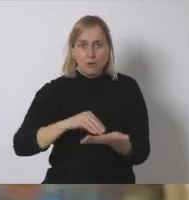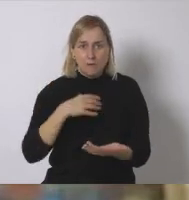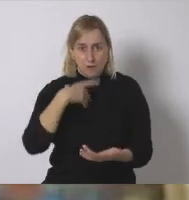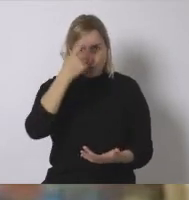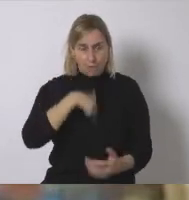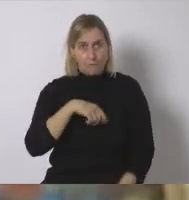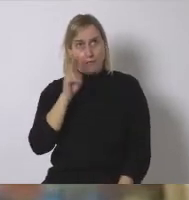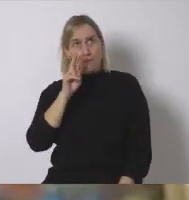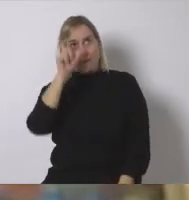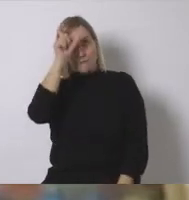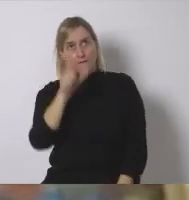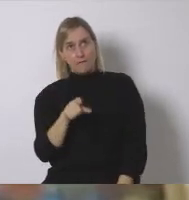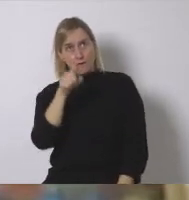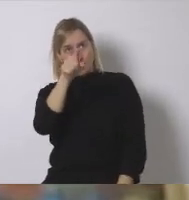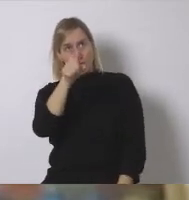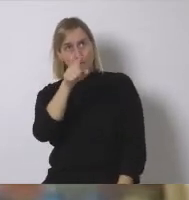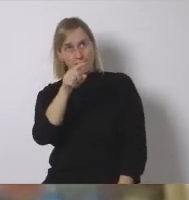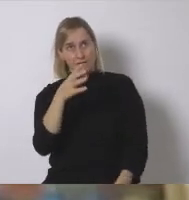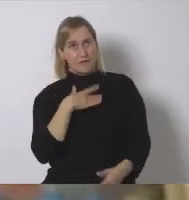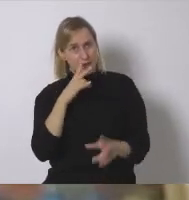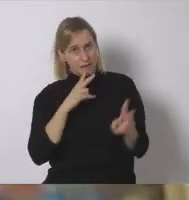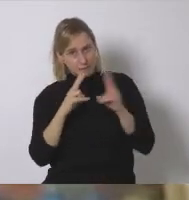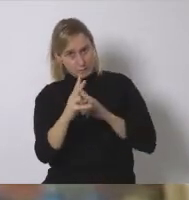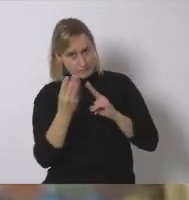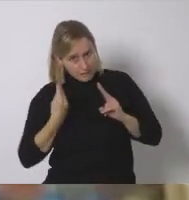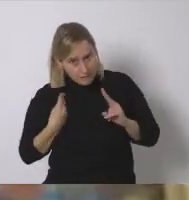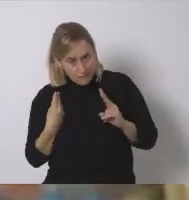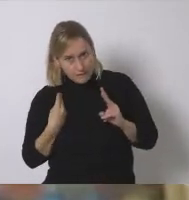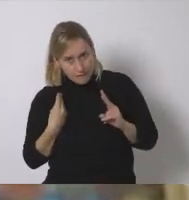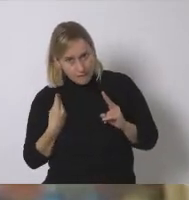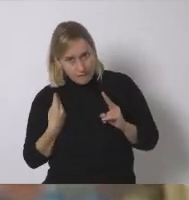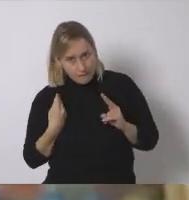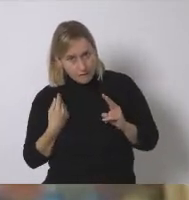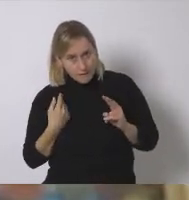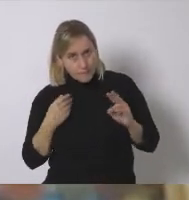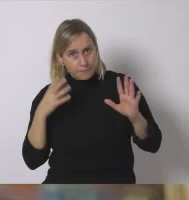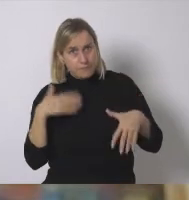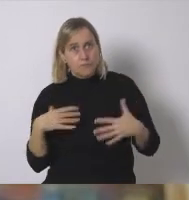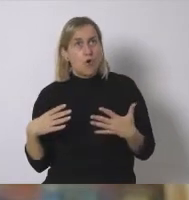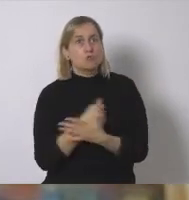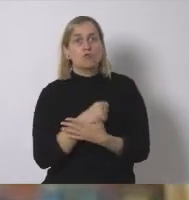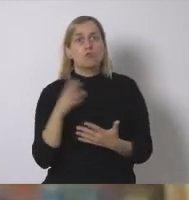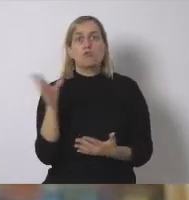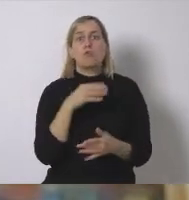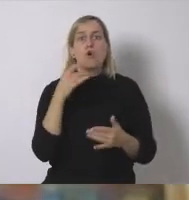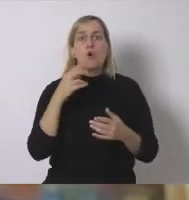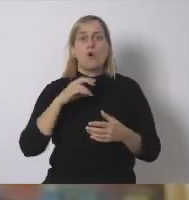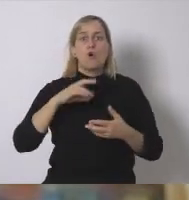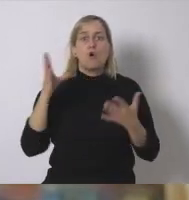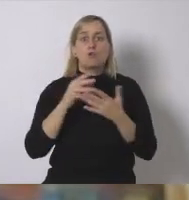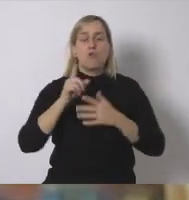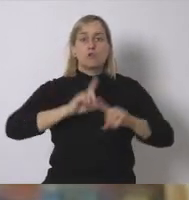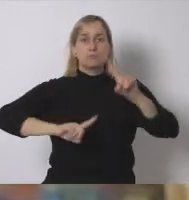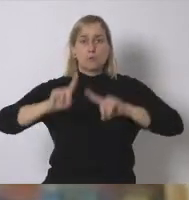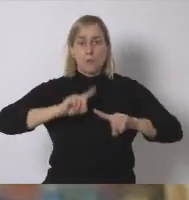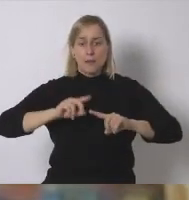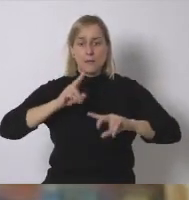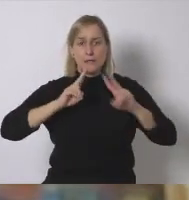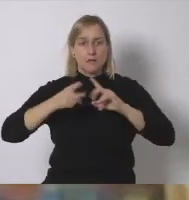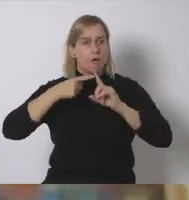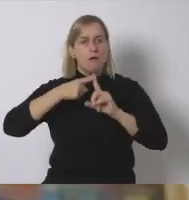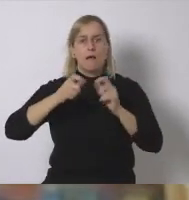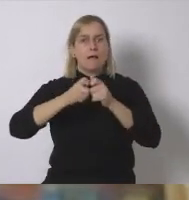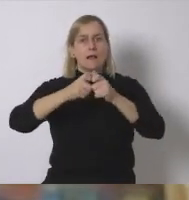yo estoy viendo es la respuesta de siempre la respuesta a todos los problemas sigue siendo la misma crecer